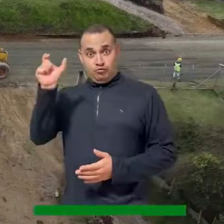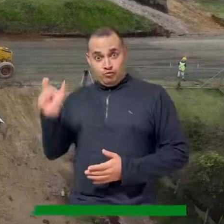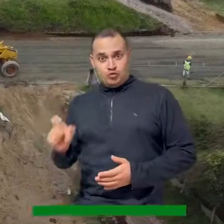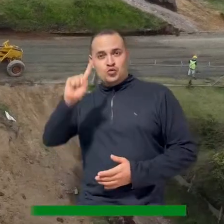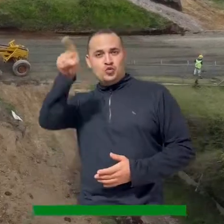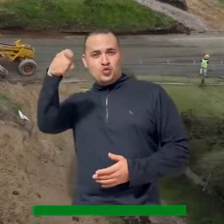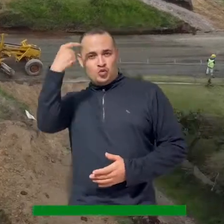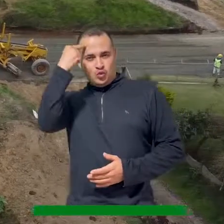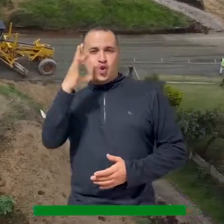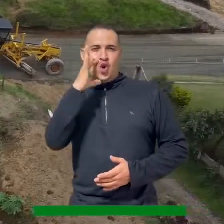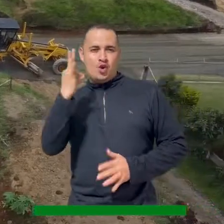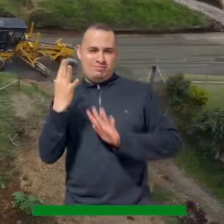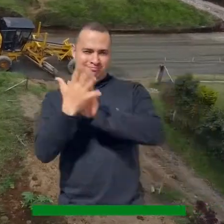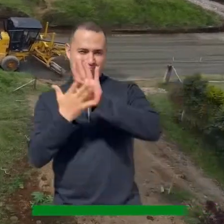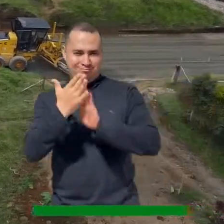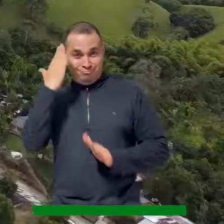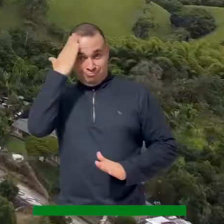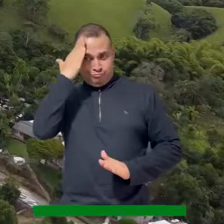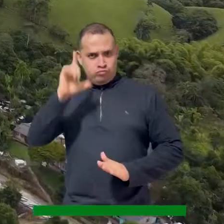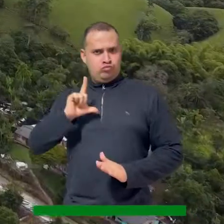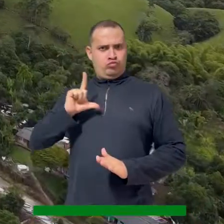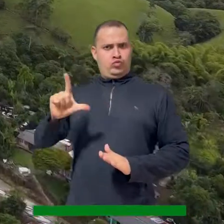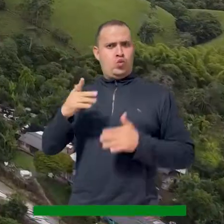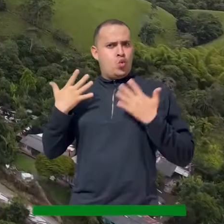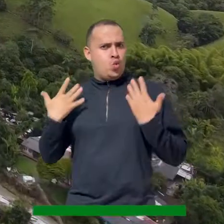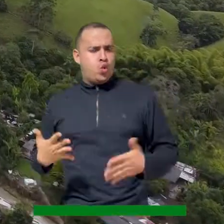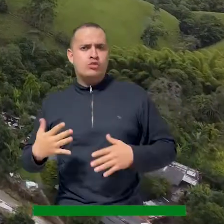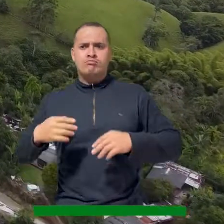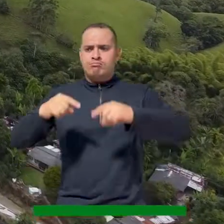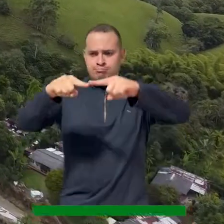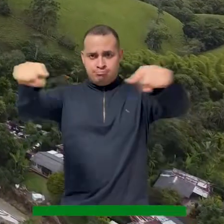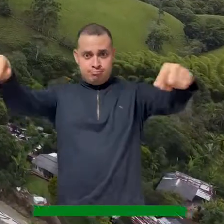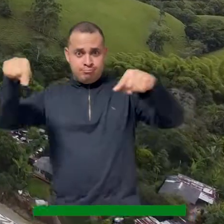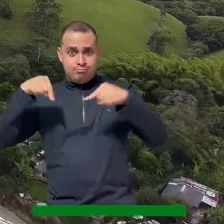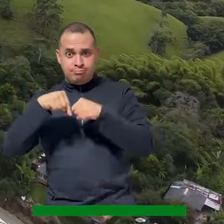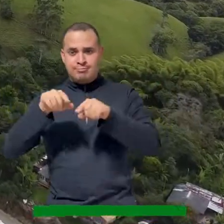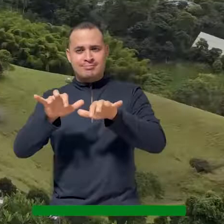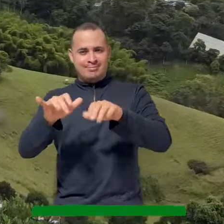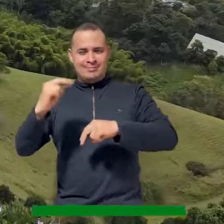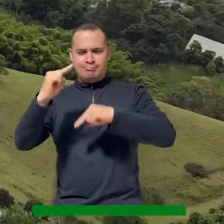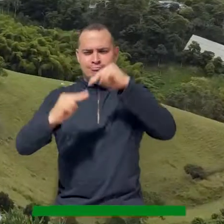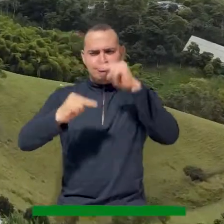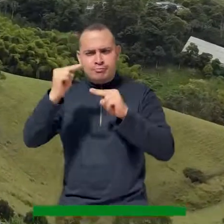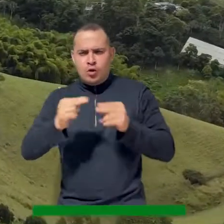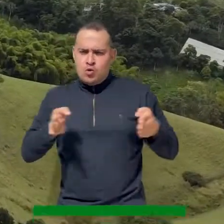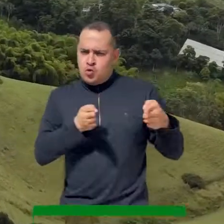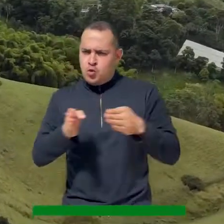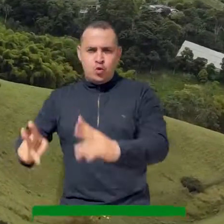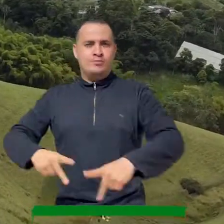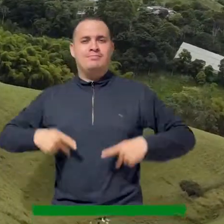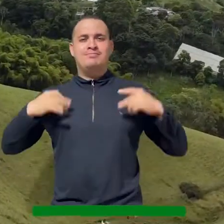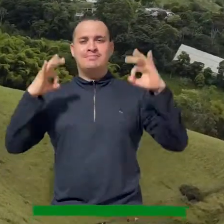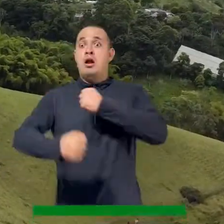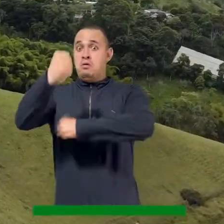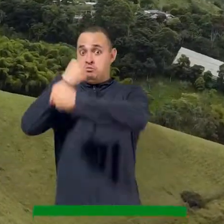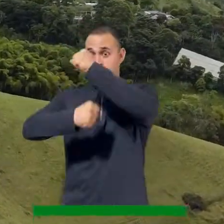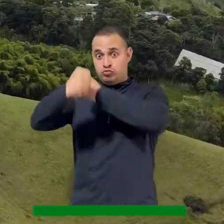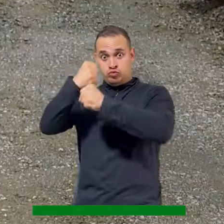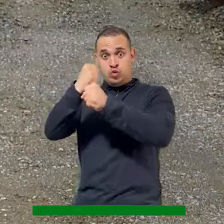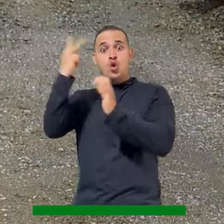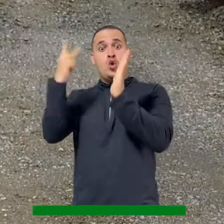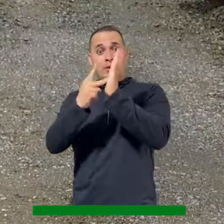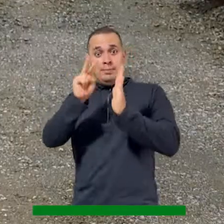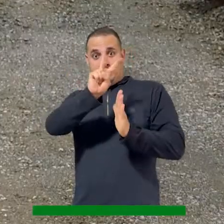Bajo el liderazgo del gobernador del Cauca, Elida Larraondo Caravalli, la Secretaría de Infraestructura avanza en vías para la vida. En la